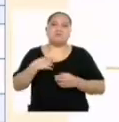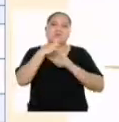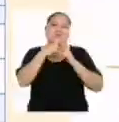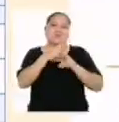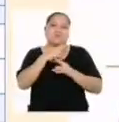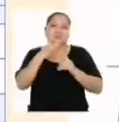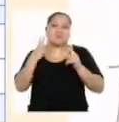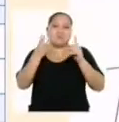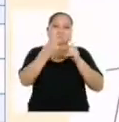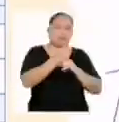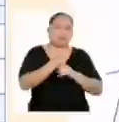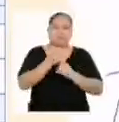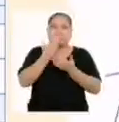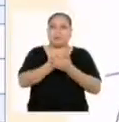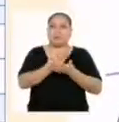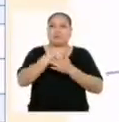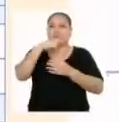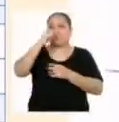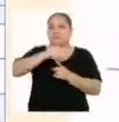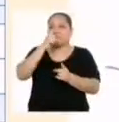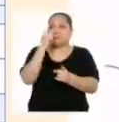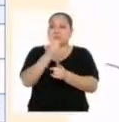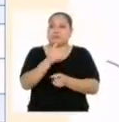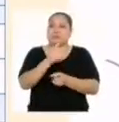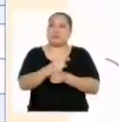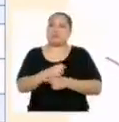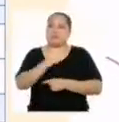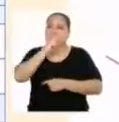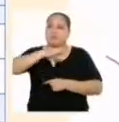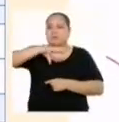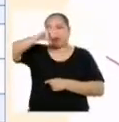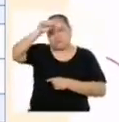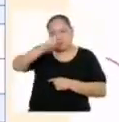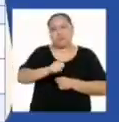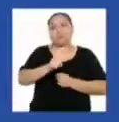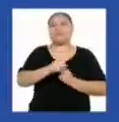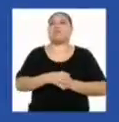resultado obtenido comprueba que es correcto. ¡Marcamos que sí!